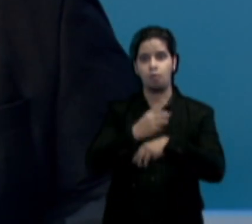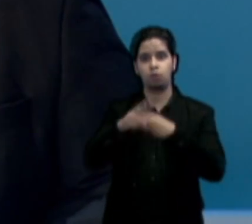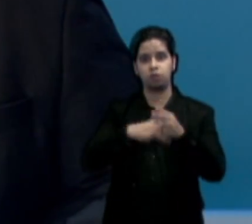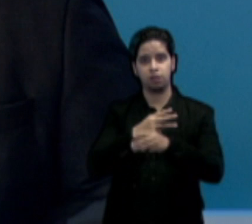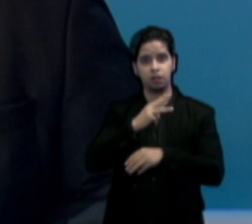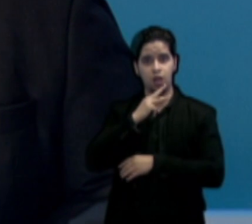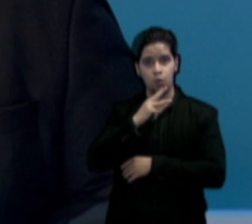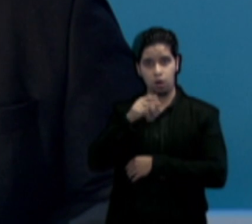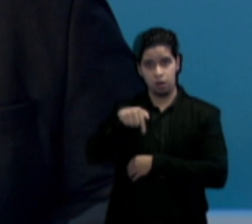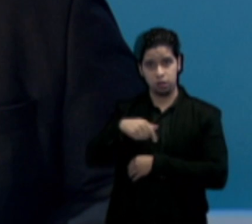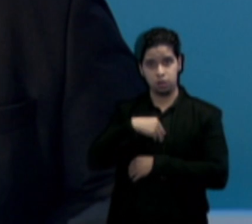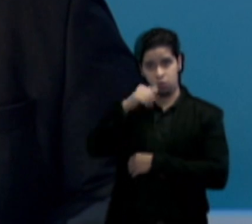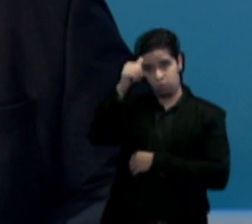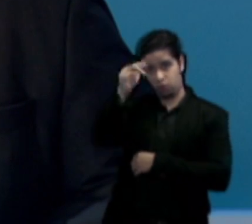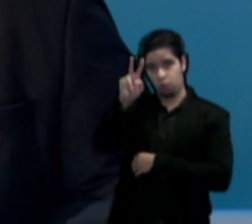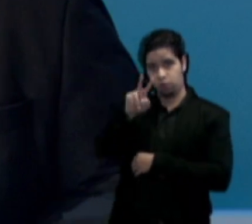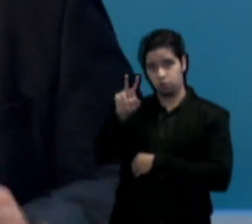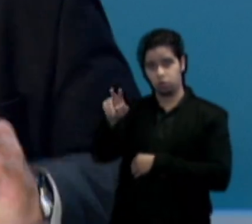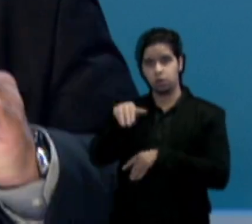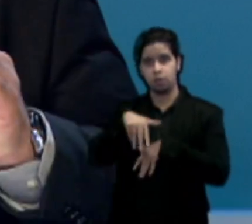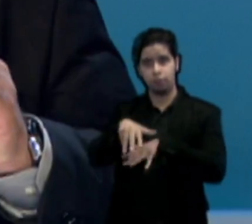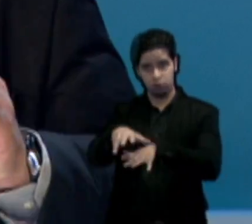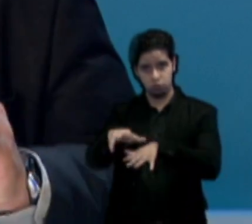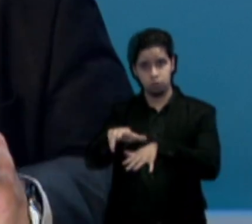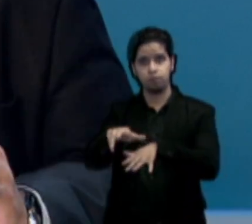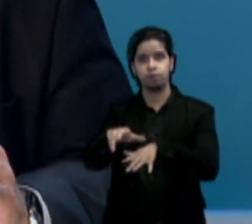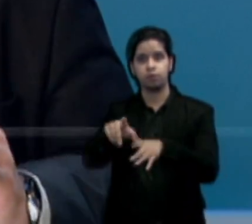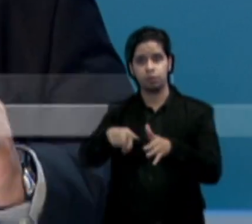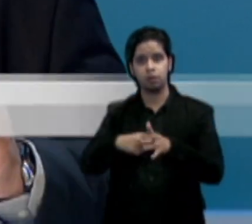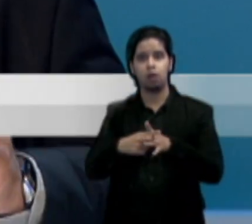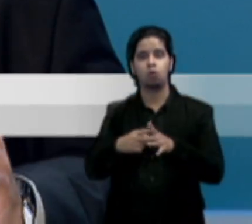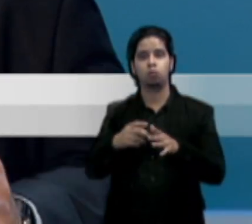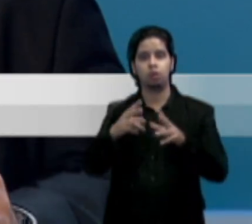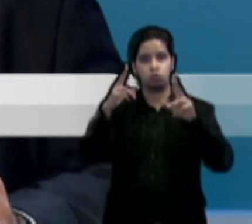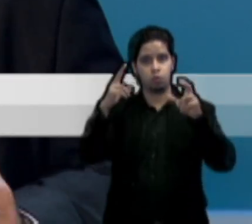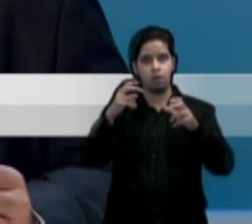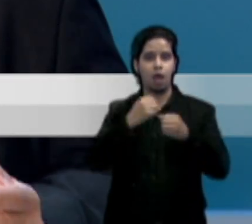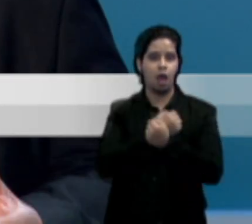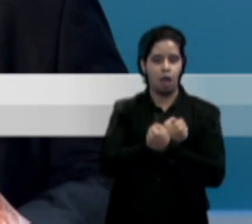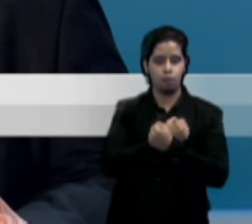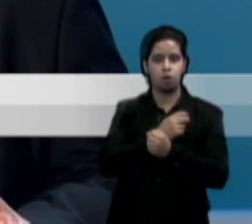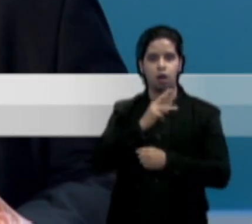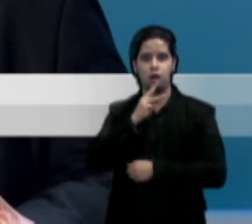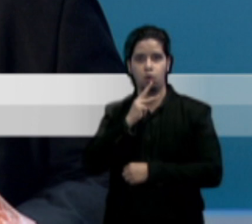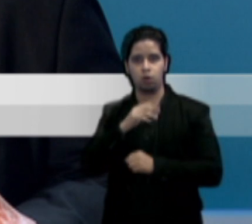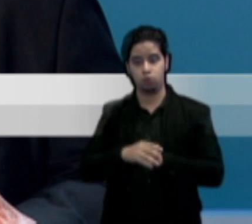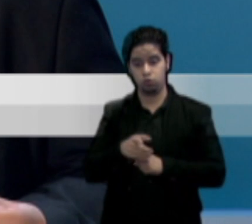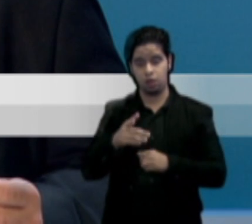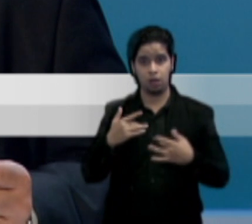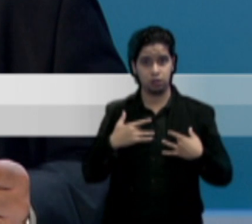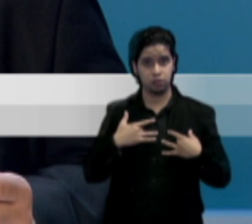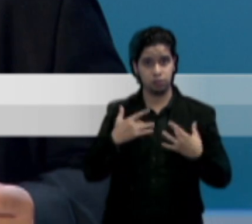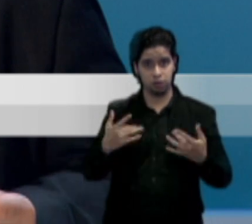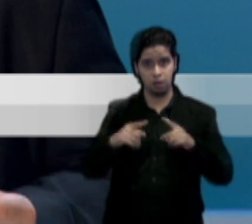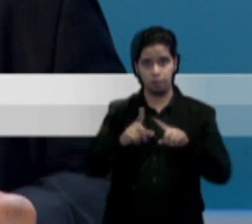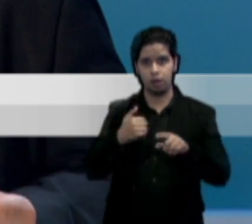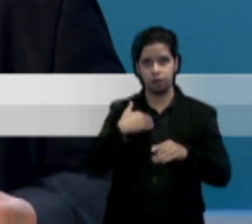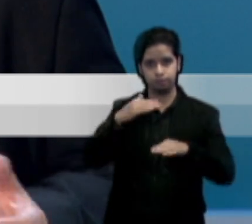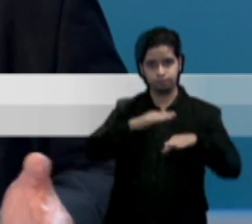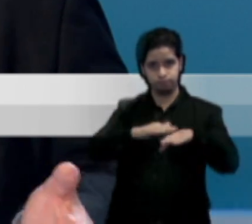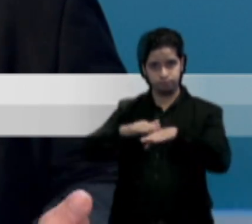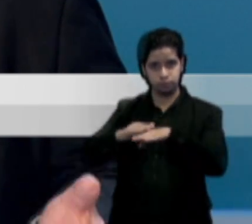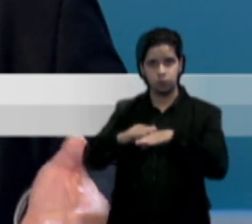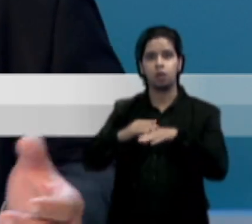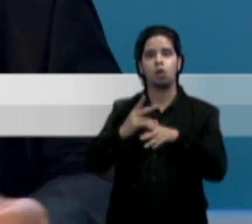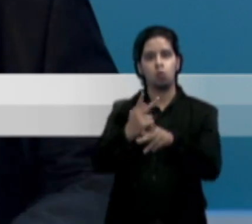domingo 22 de marzo se estará llevando a cabo el evento Amor al Agua. Una actividad para concienciar sobre la importancia de